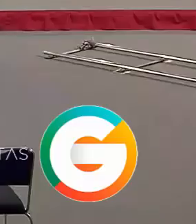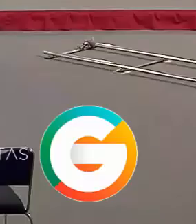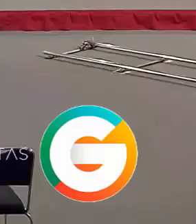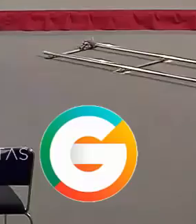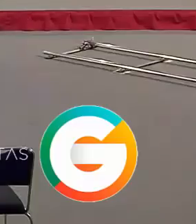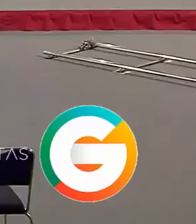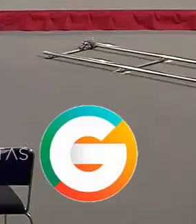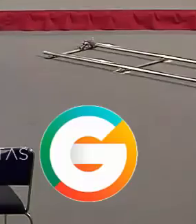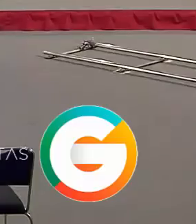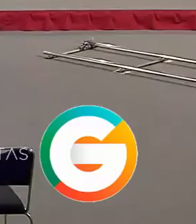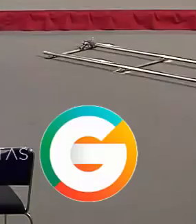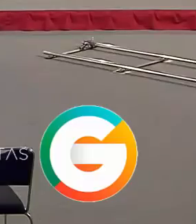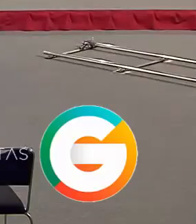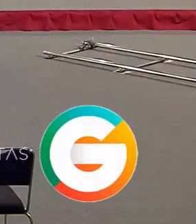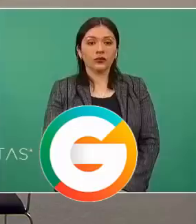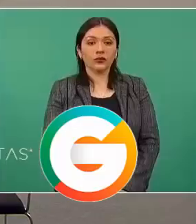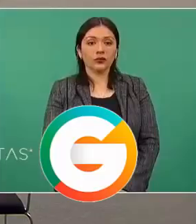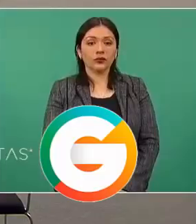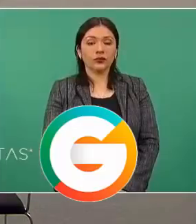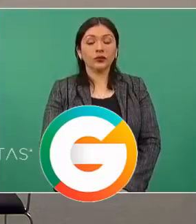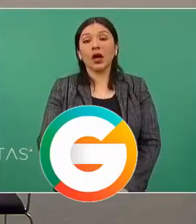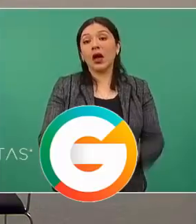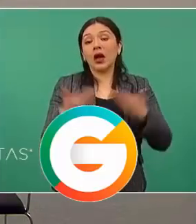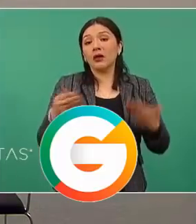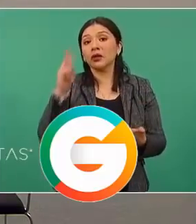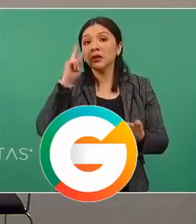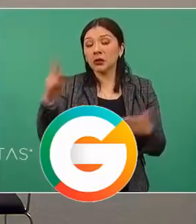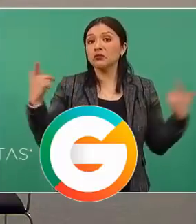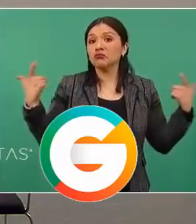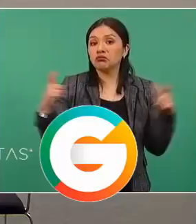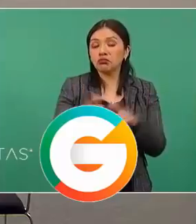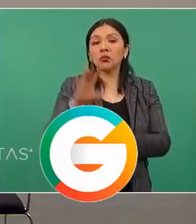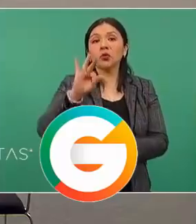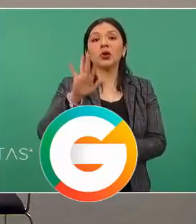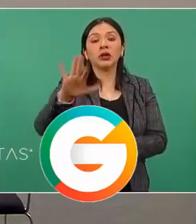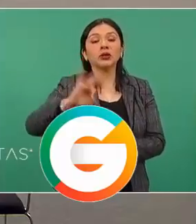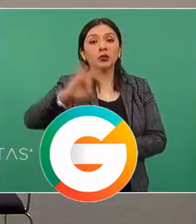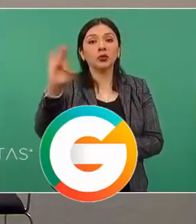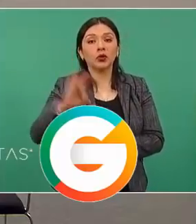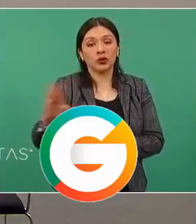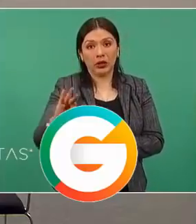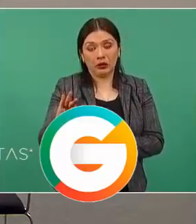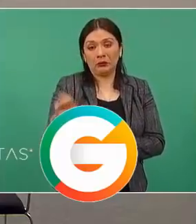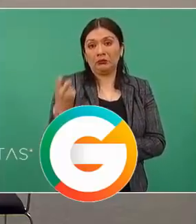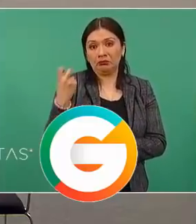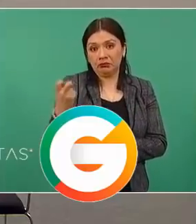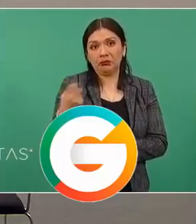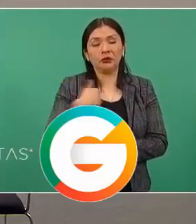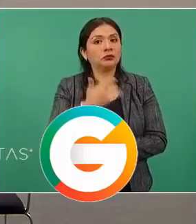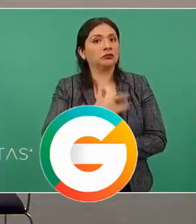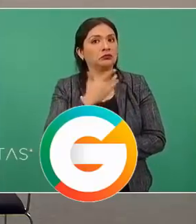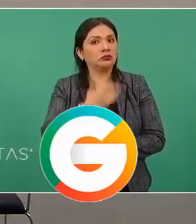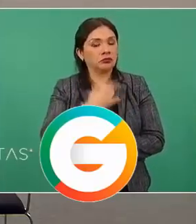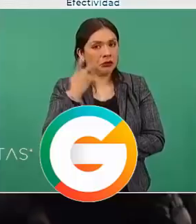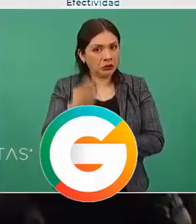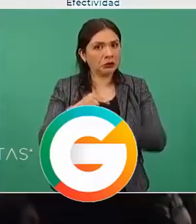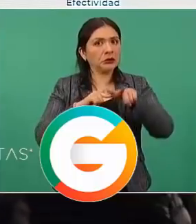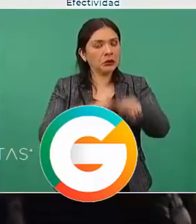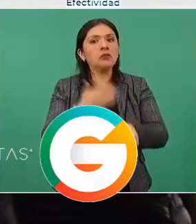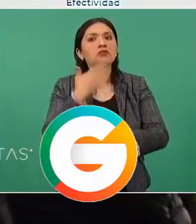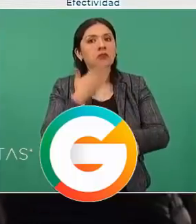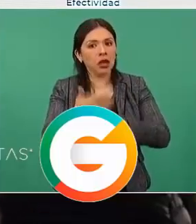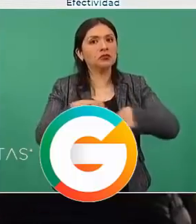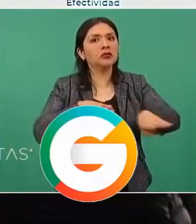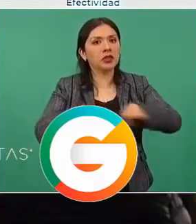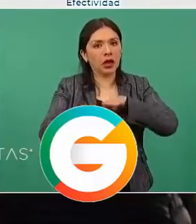delincuencia organizada, una reducción del 45 por ciento. Entonces, consideramos que va siendo efectivo